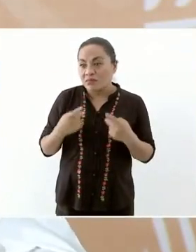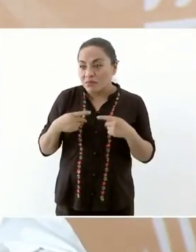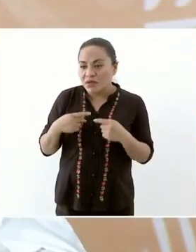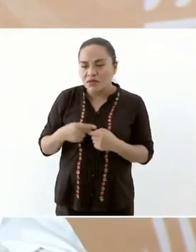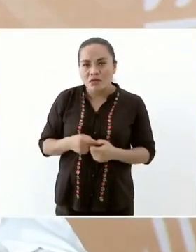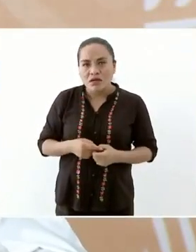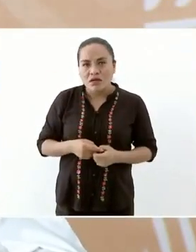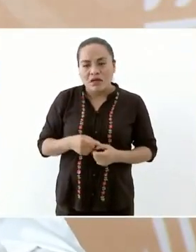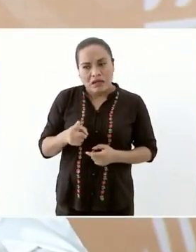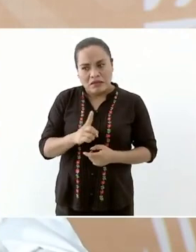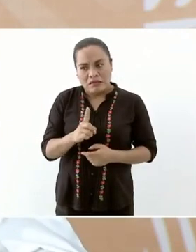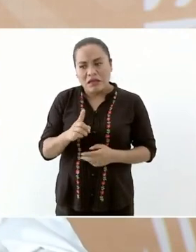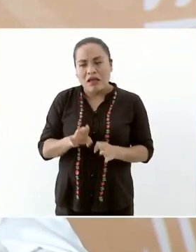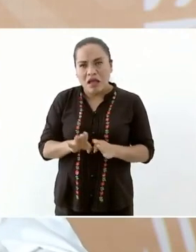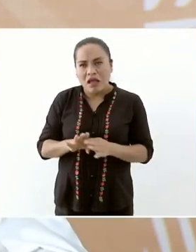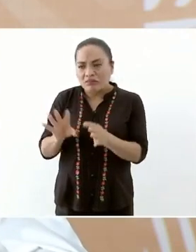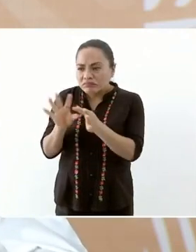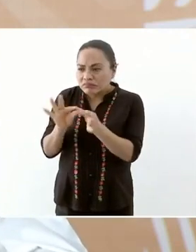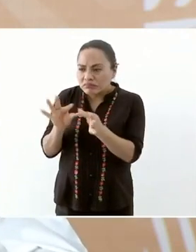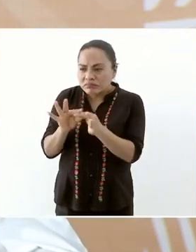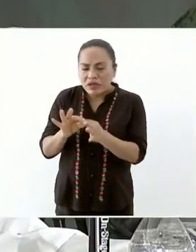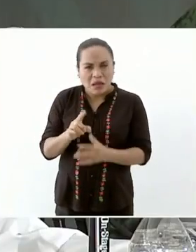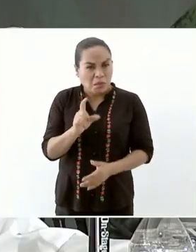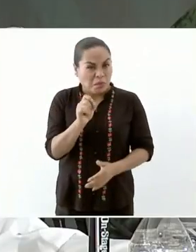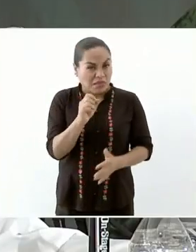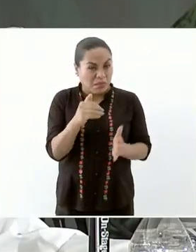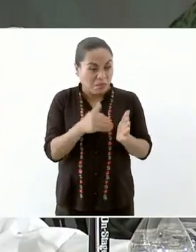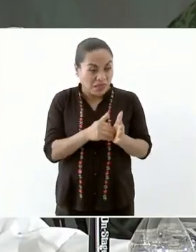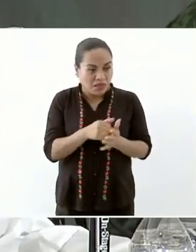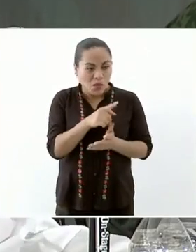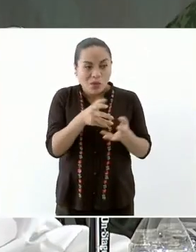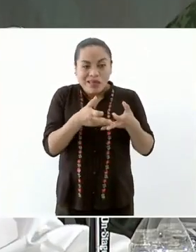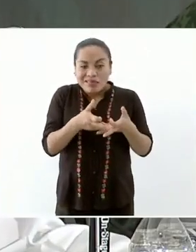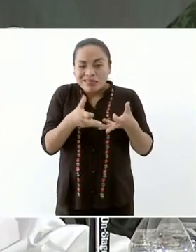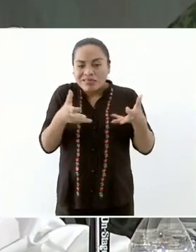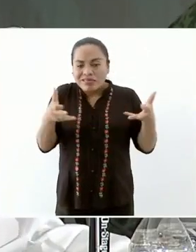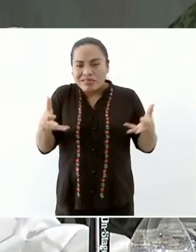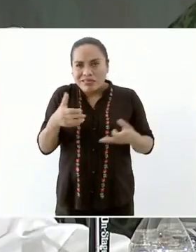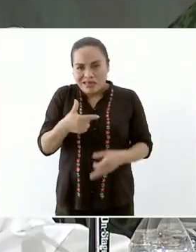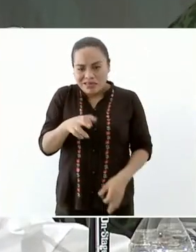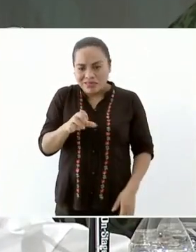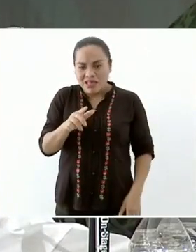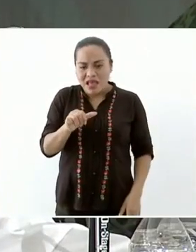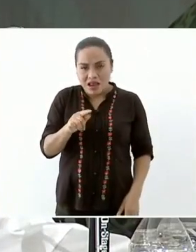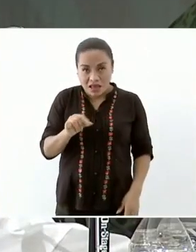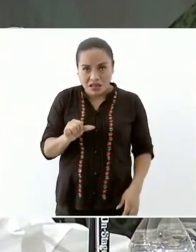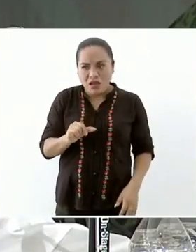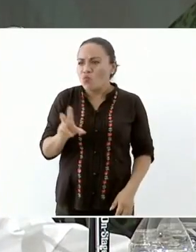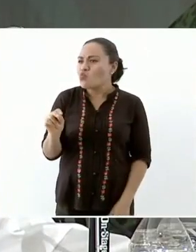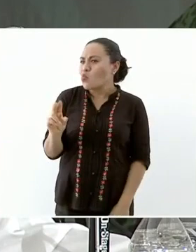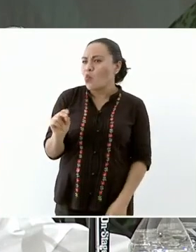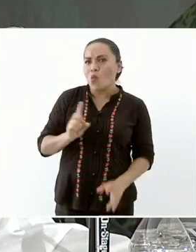como 20 mil pesos por hectárea 200 mil por hectárea